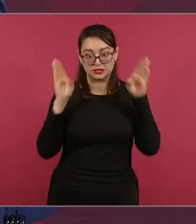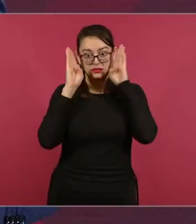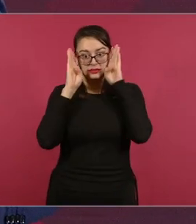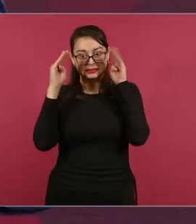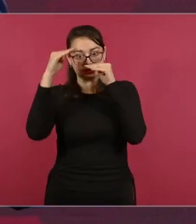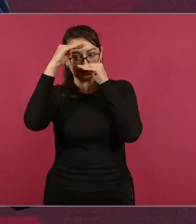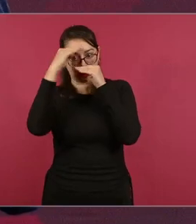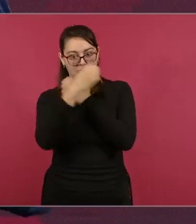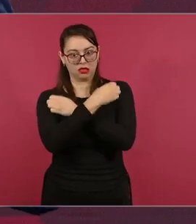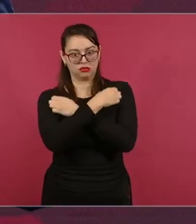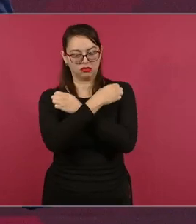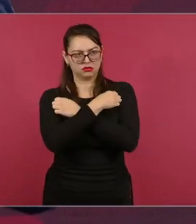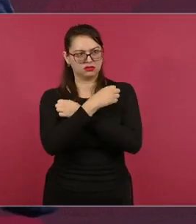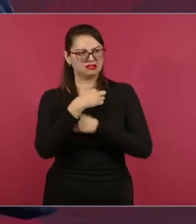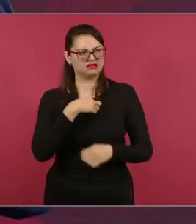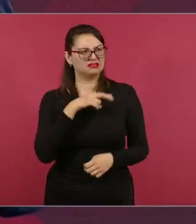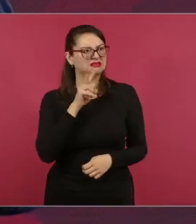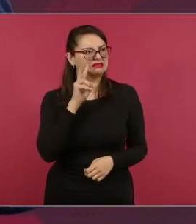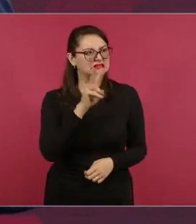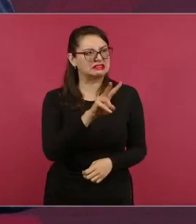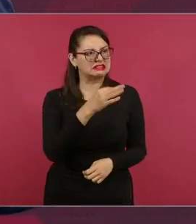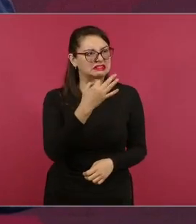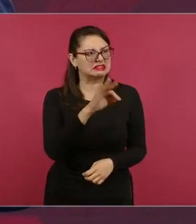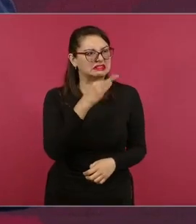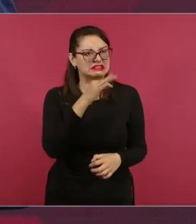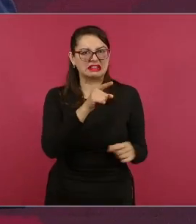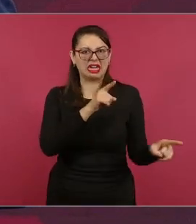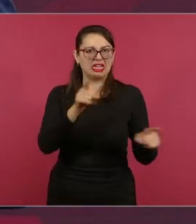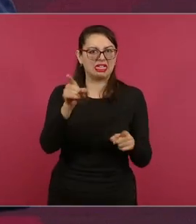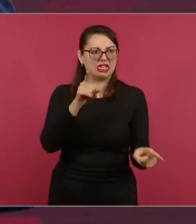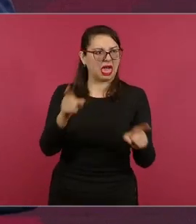pues debe estar apenada,